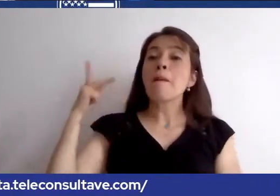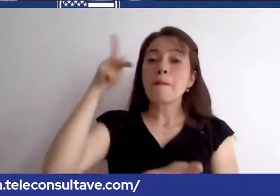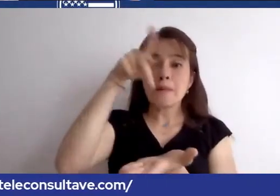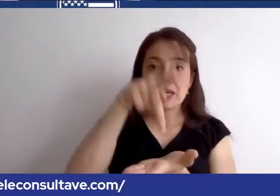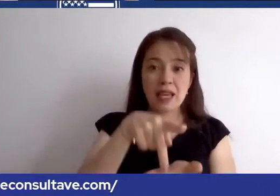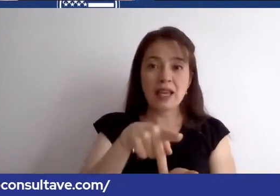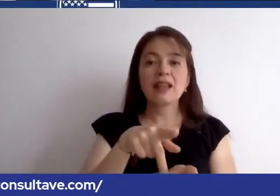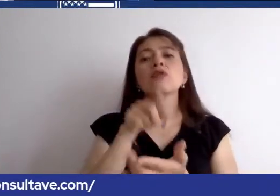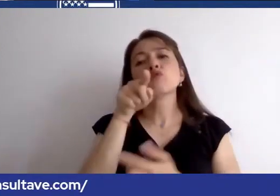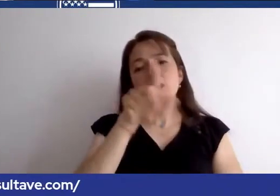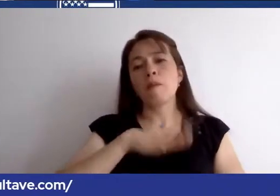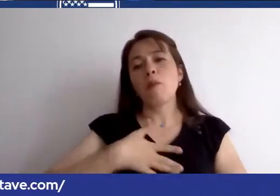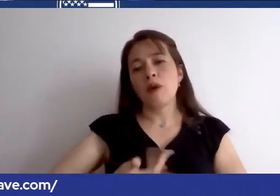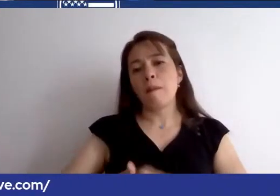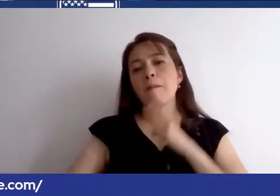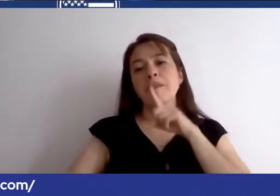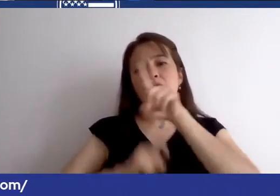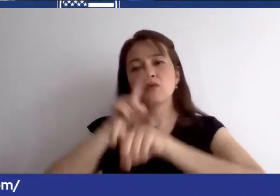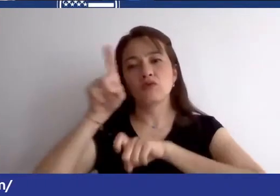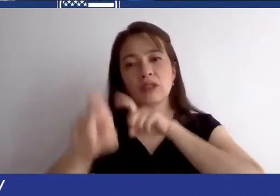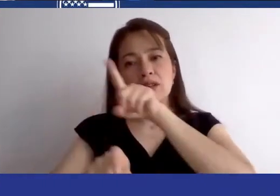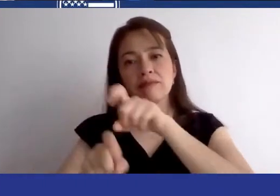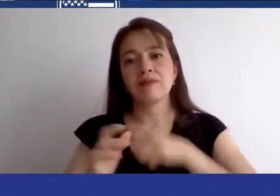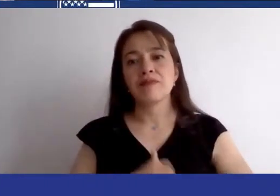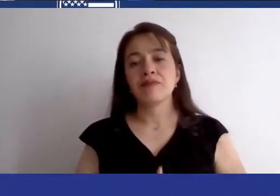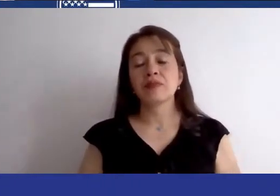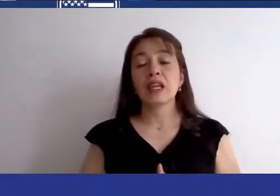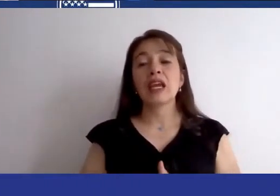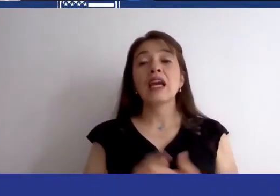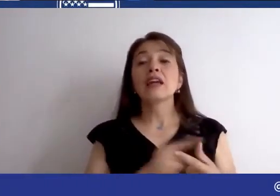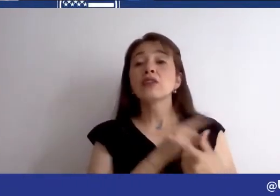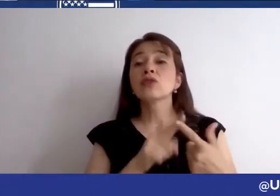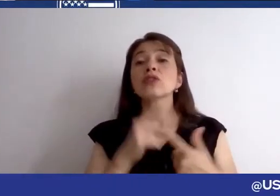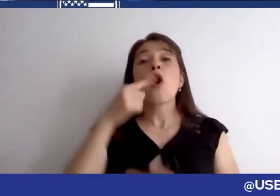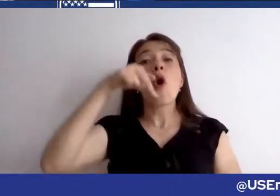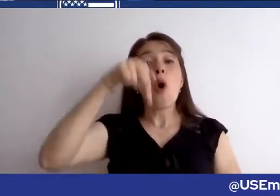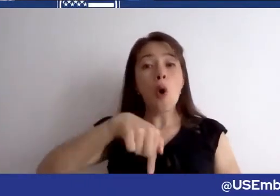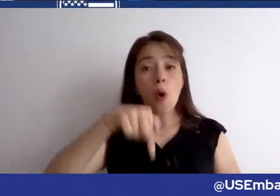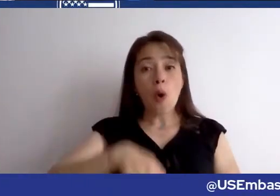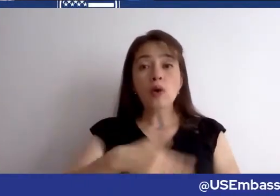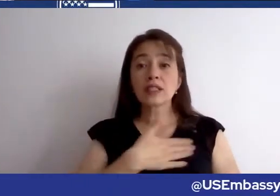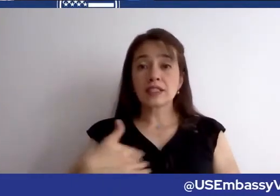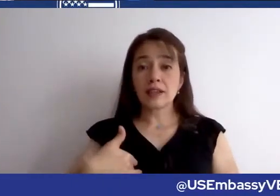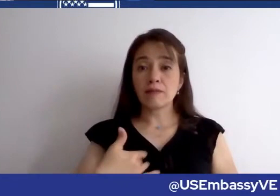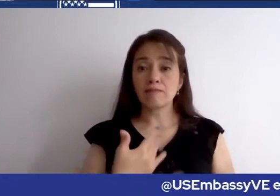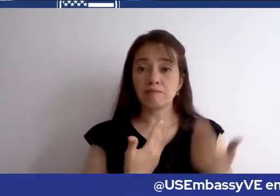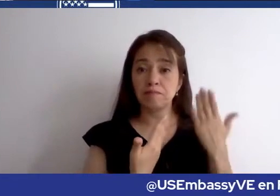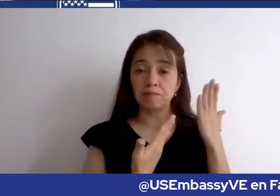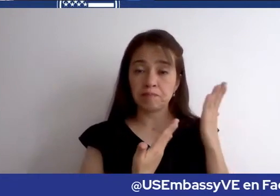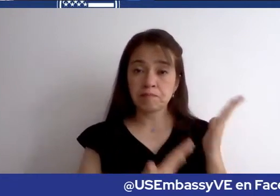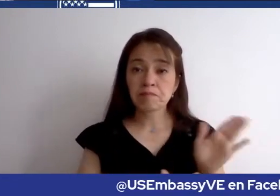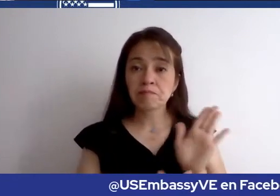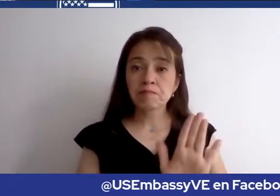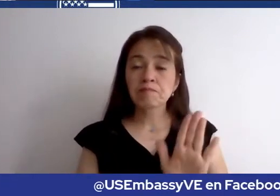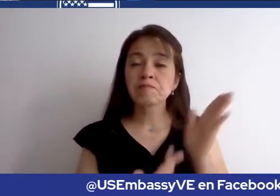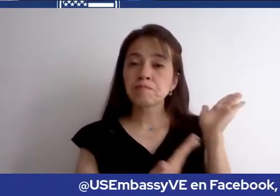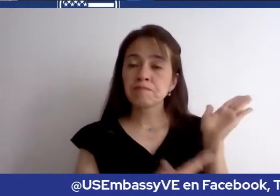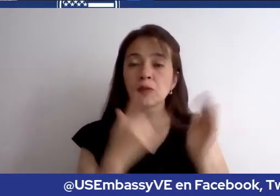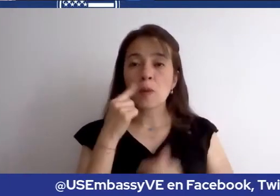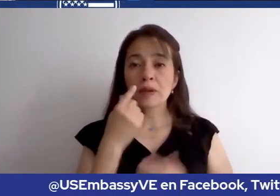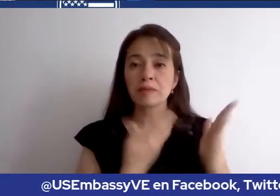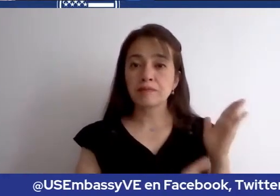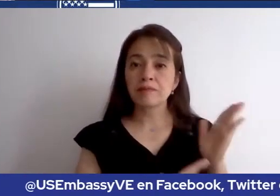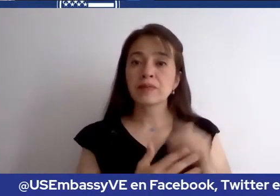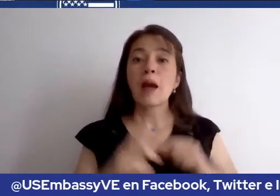entender y sin esperar a para hoy a que quiero presentar nuestro consul a un